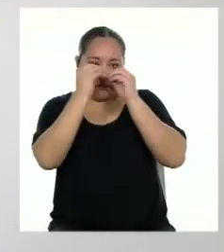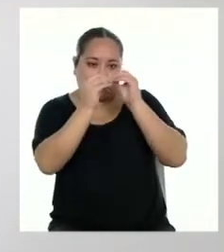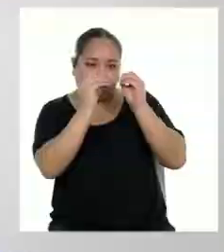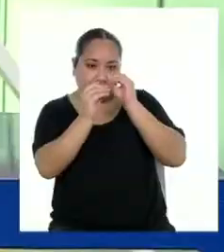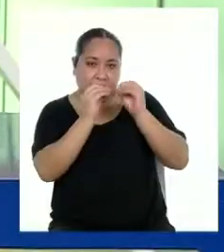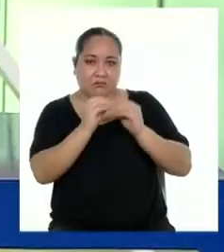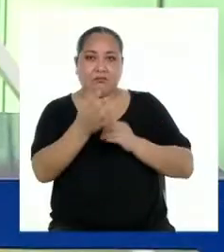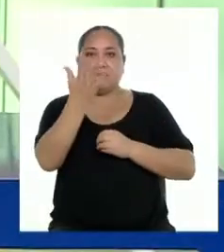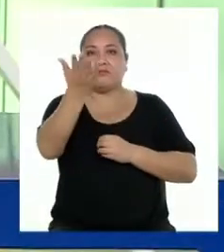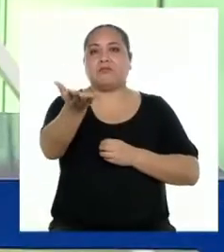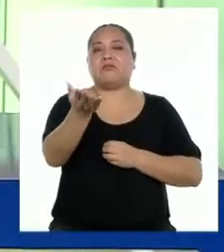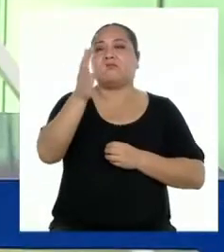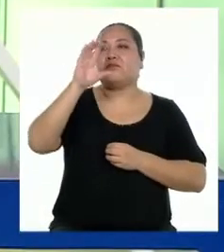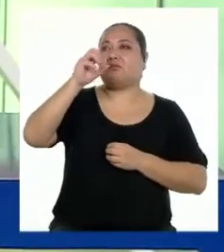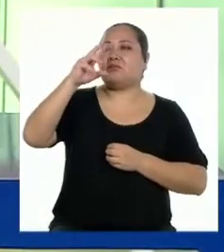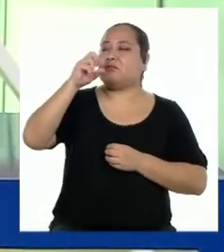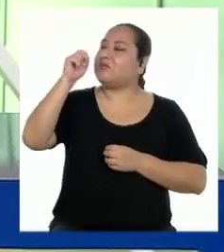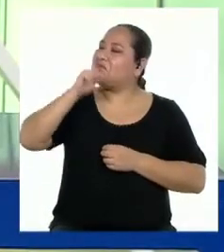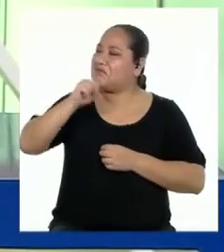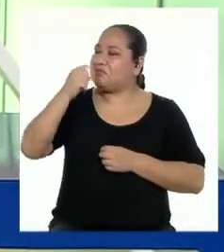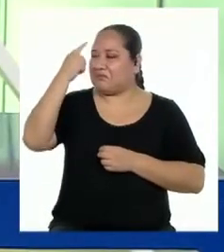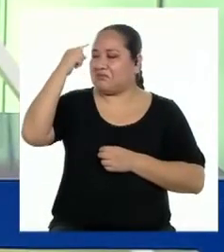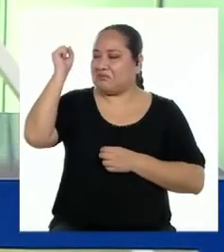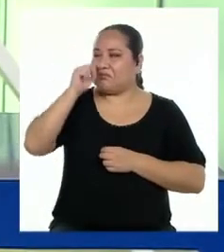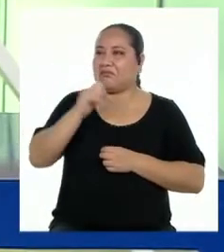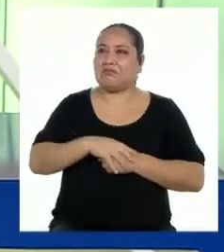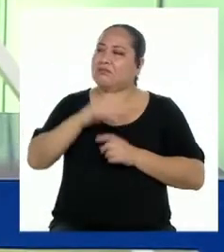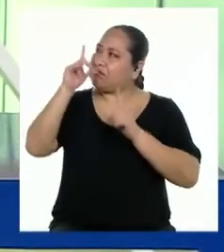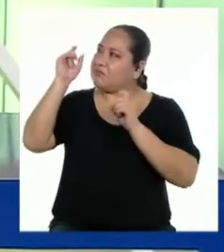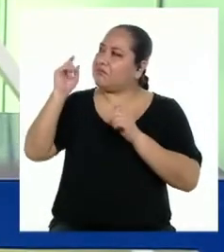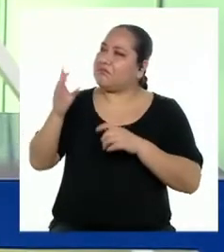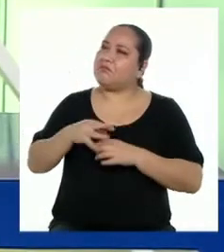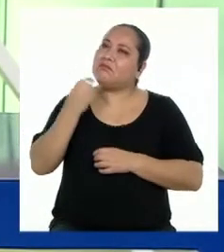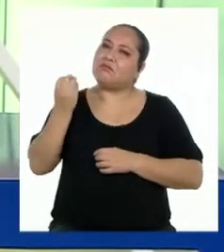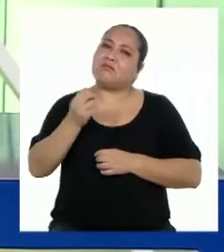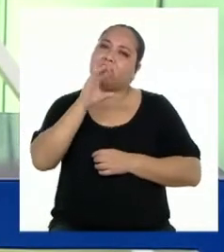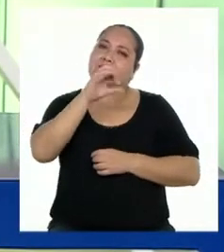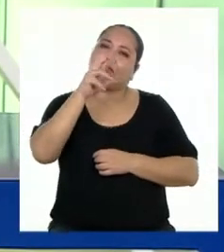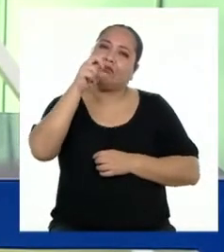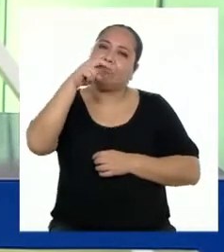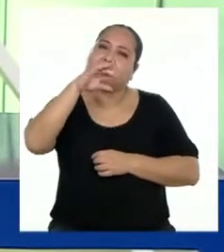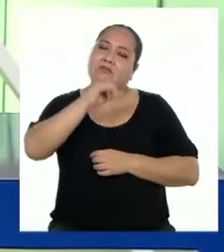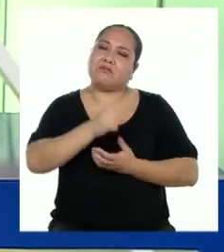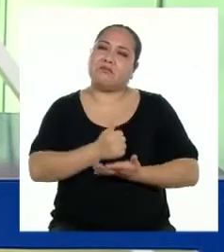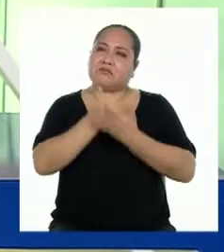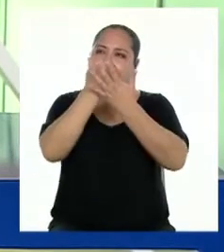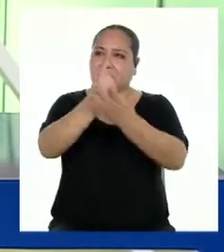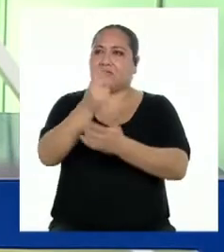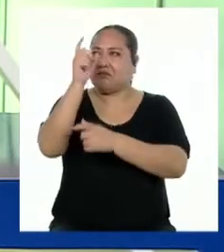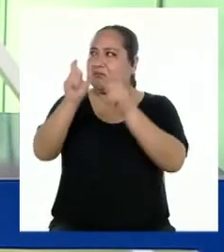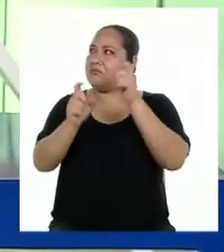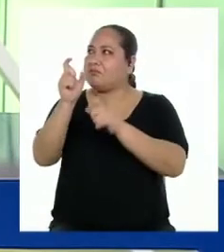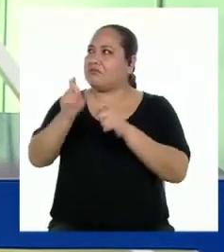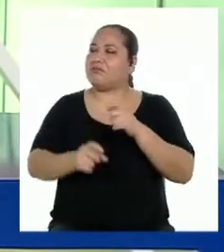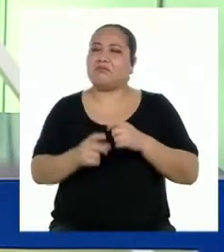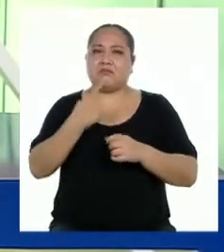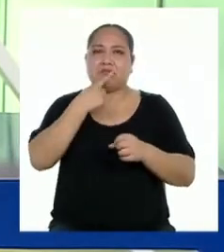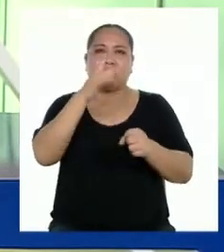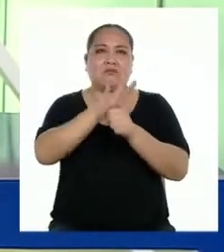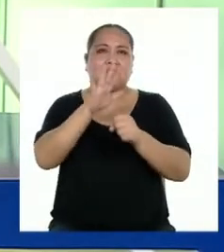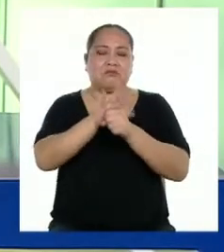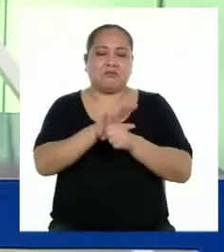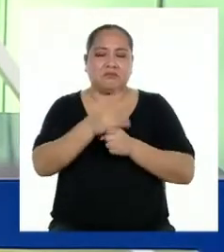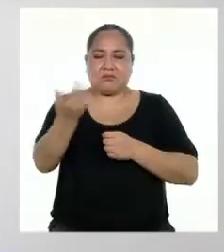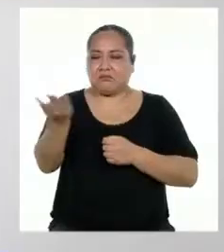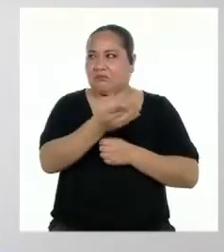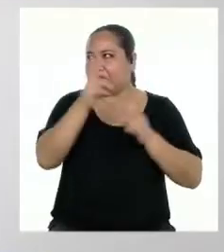crónica. De todas maneras, profesora. Tengo una pregunta. ¿Por qué una crónica puede ayudar a que las personas se comprometan con